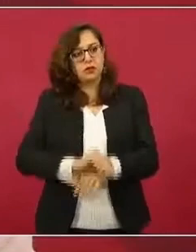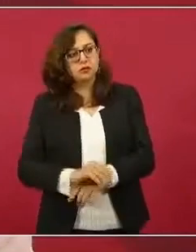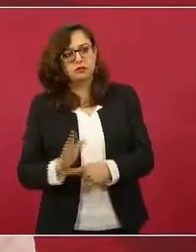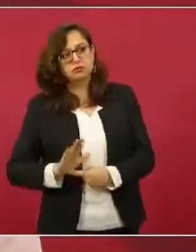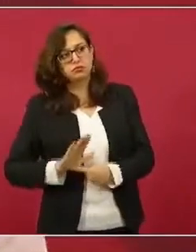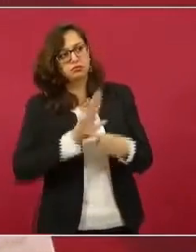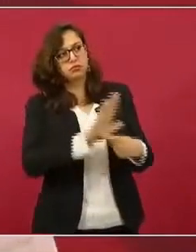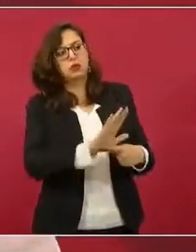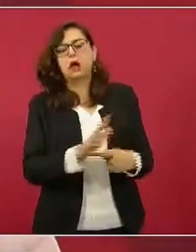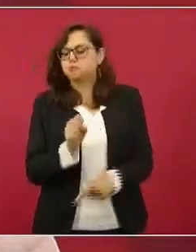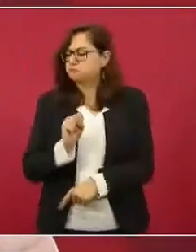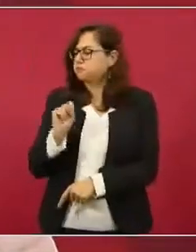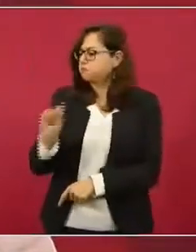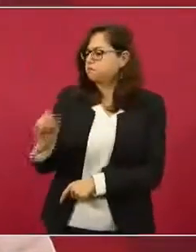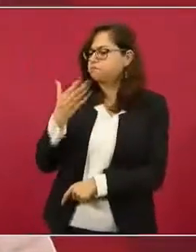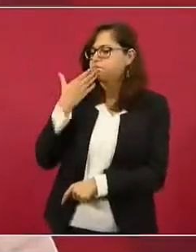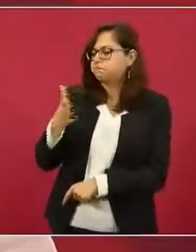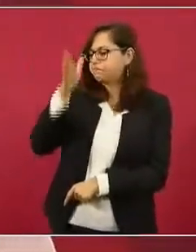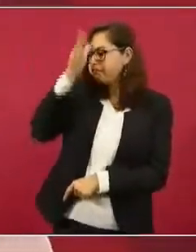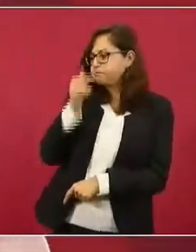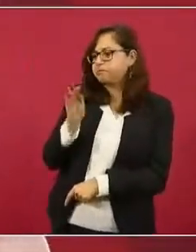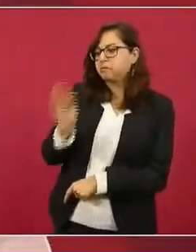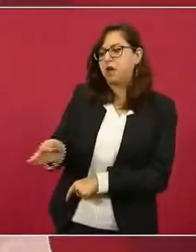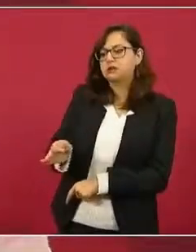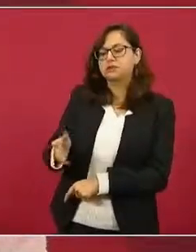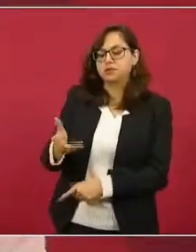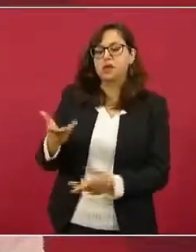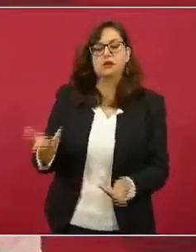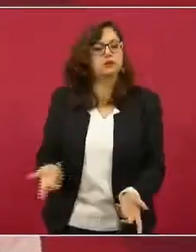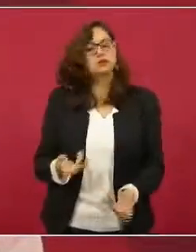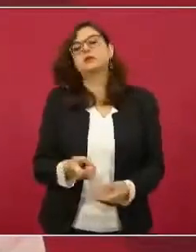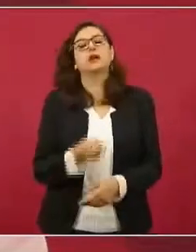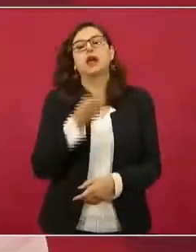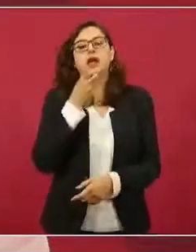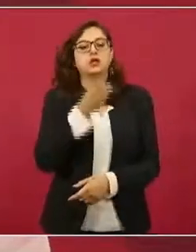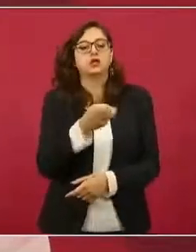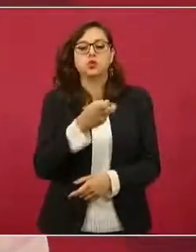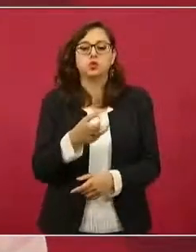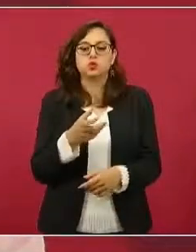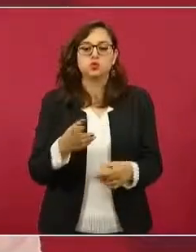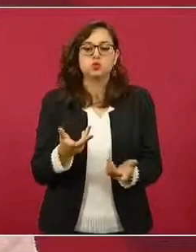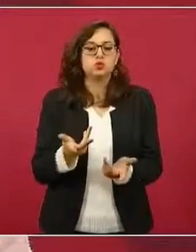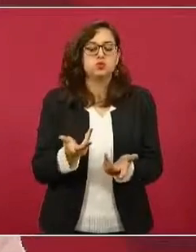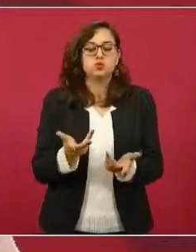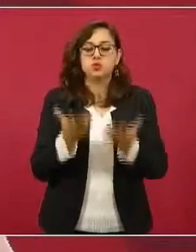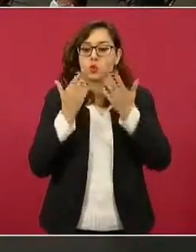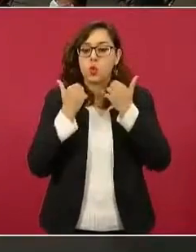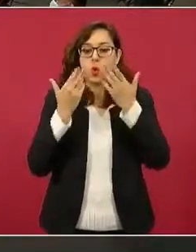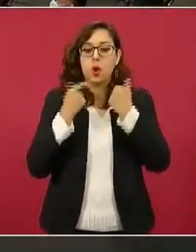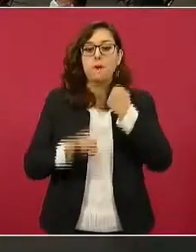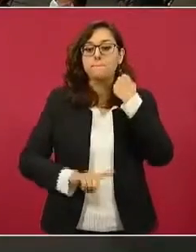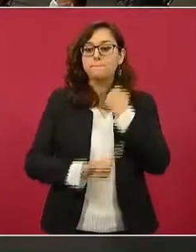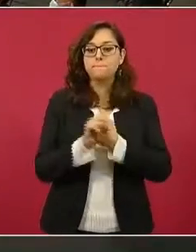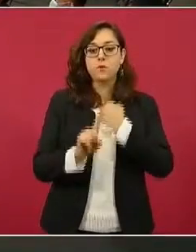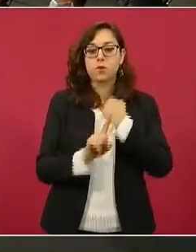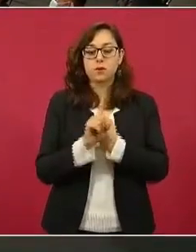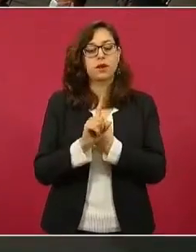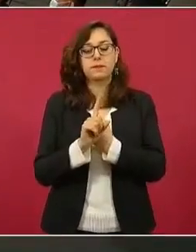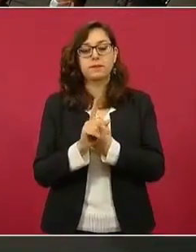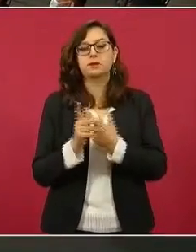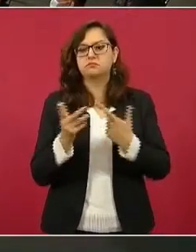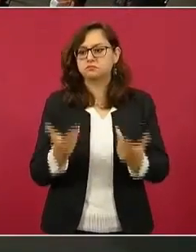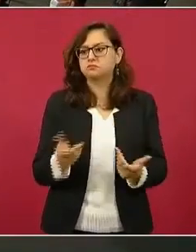que por ende los efectos legales son idénticos a los de la incapacidad